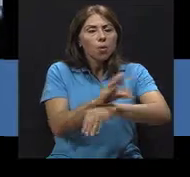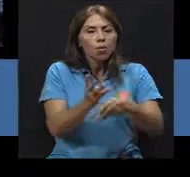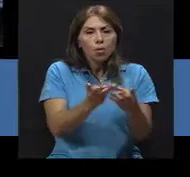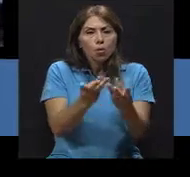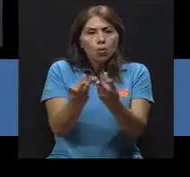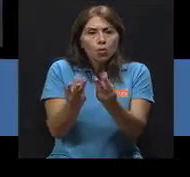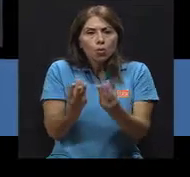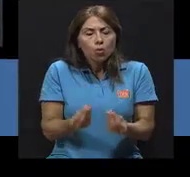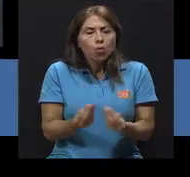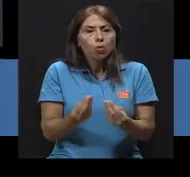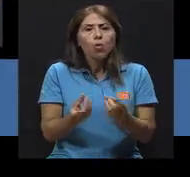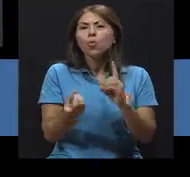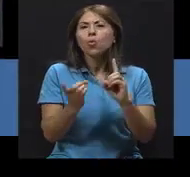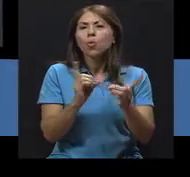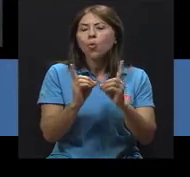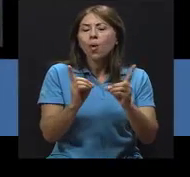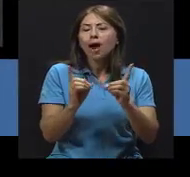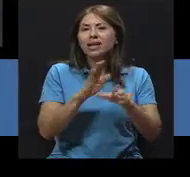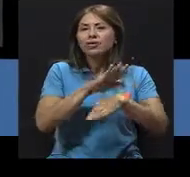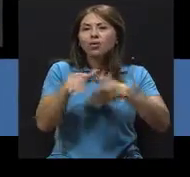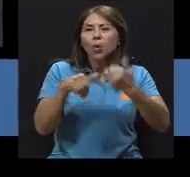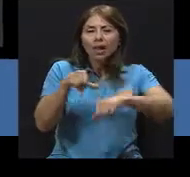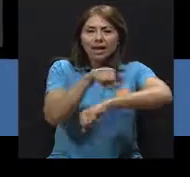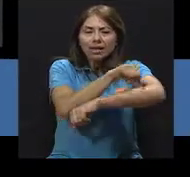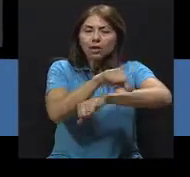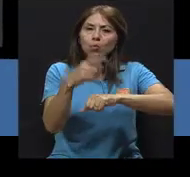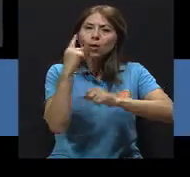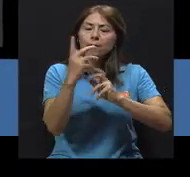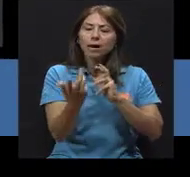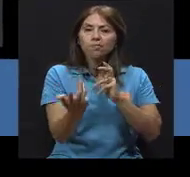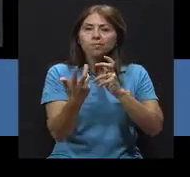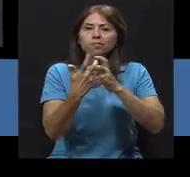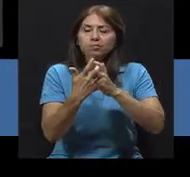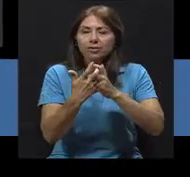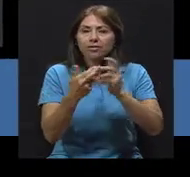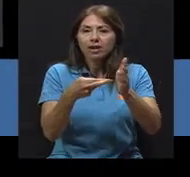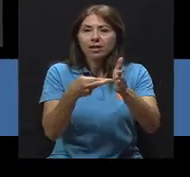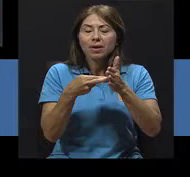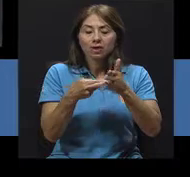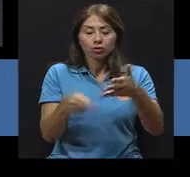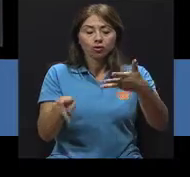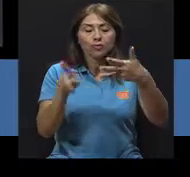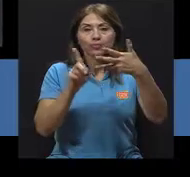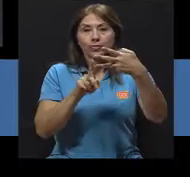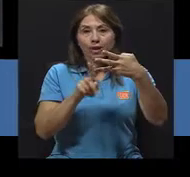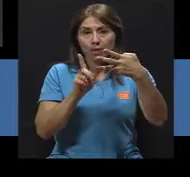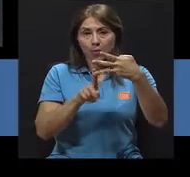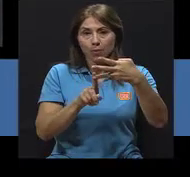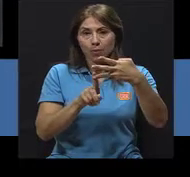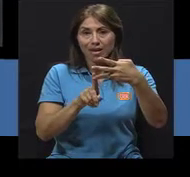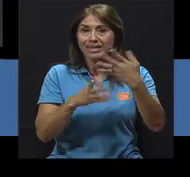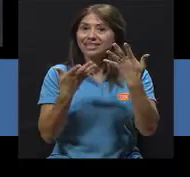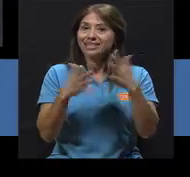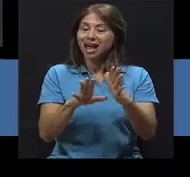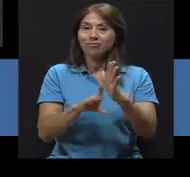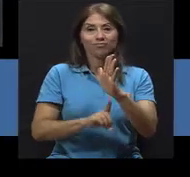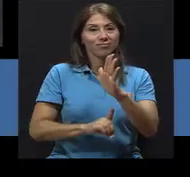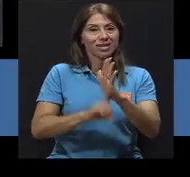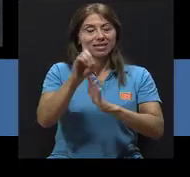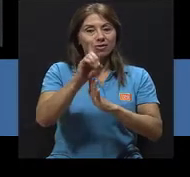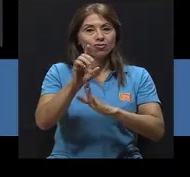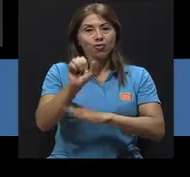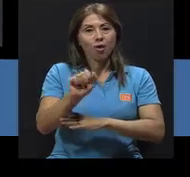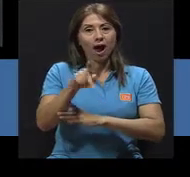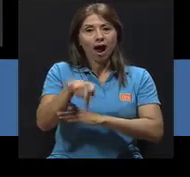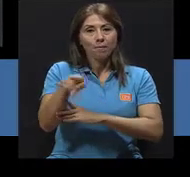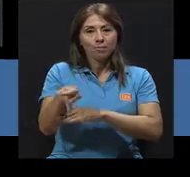cumpla las necesidades que se plantearon en los requerimientos. El siguiente paso ya es el desarrollo de la aplicación propiamente. En este punto, lo que